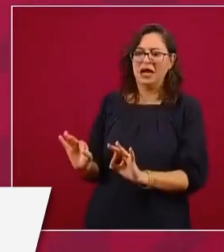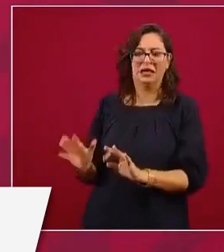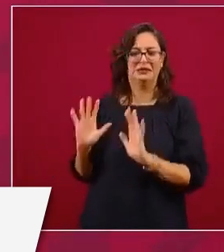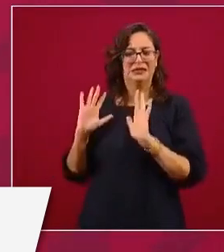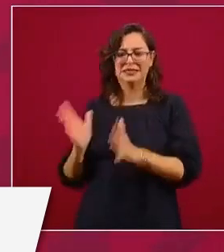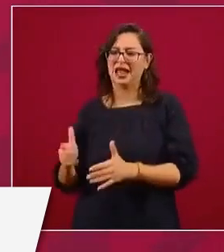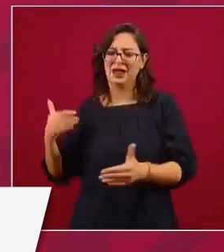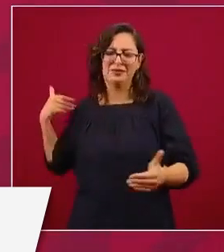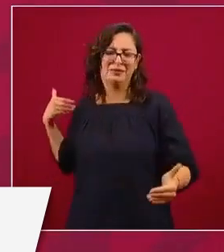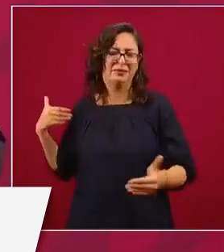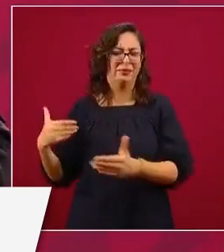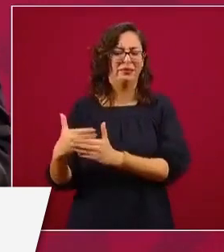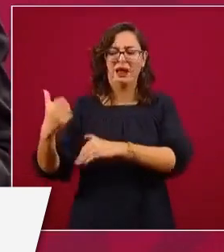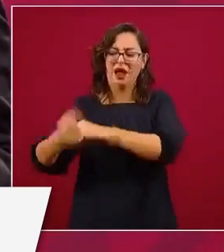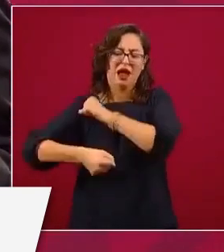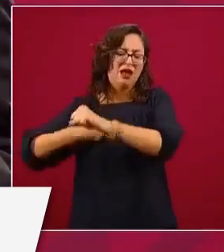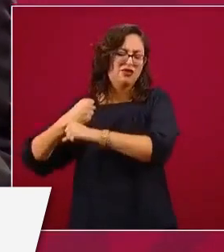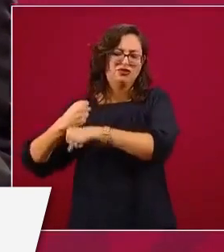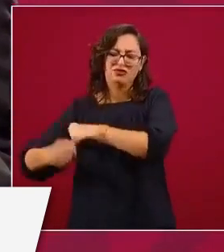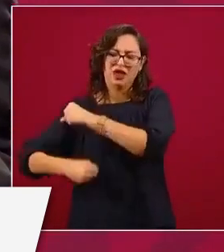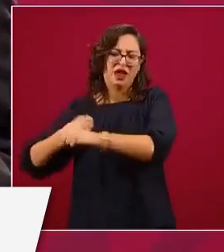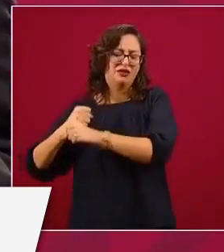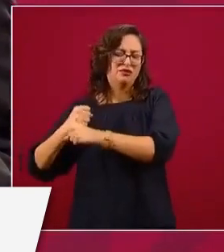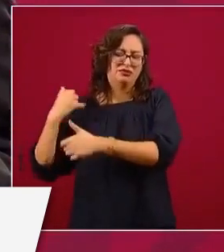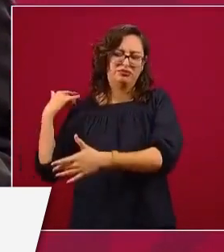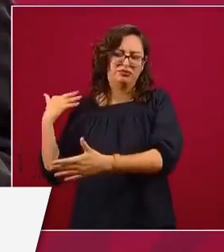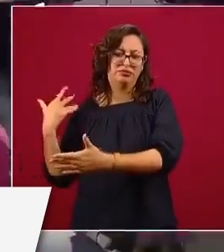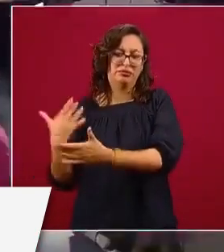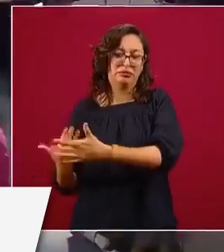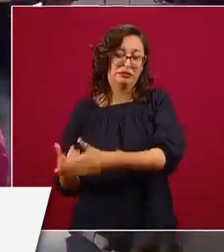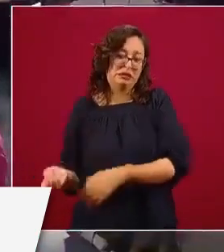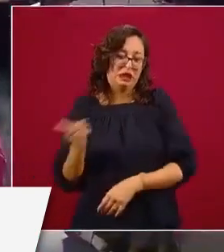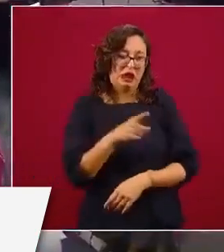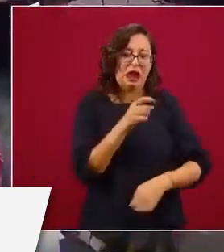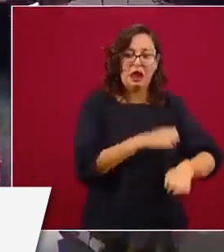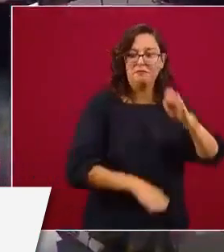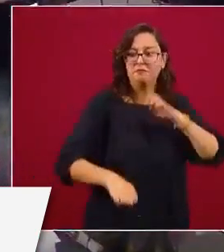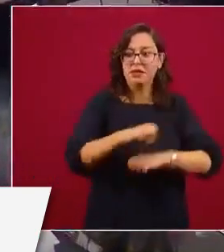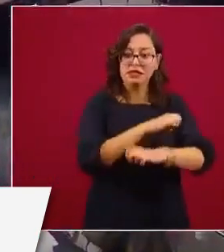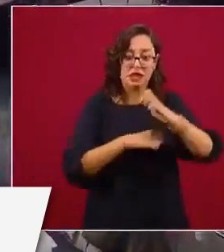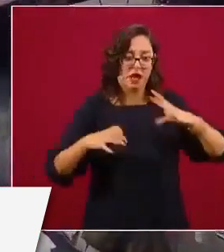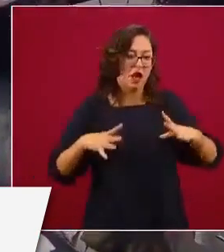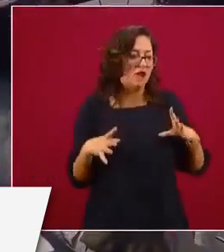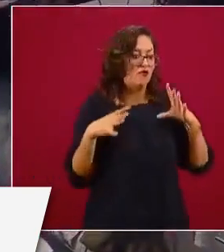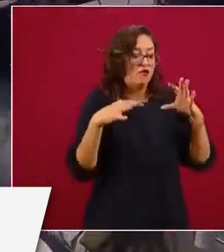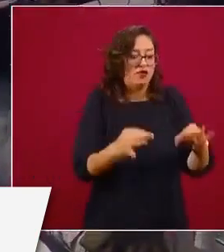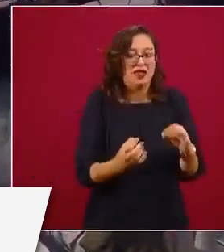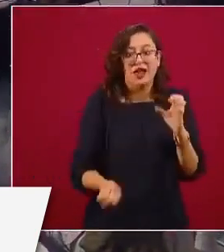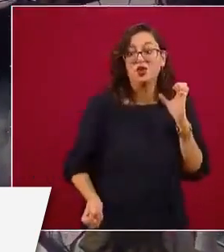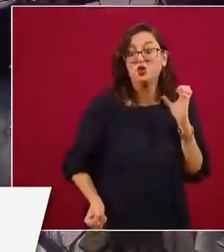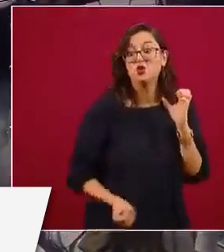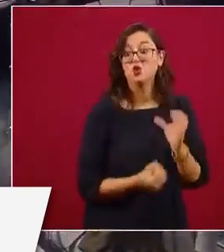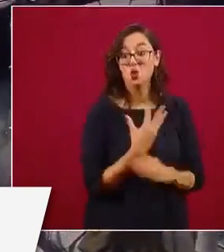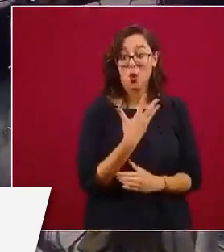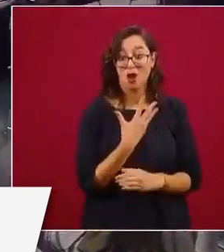partir de cero, porque no se tenía una distribuidora.